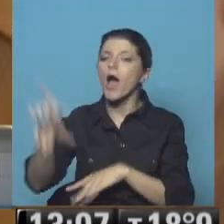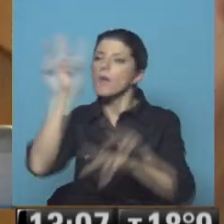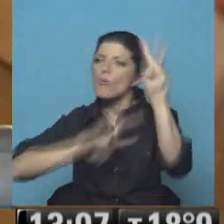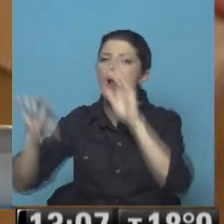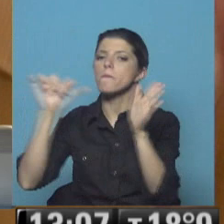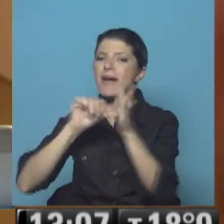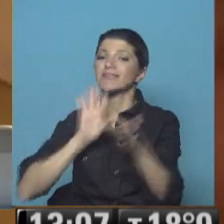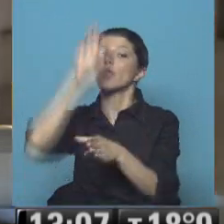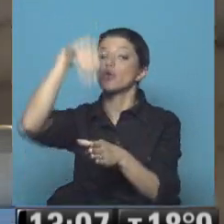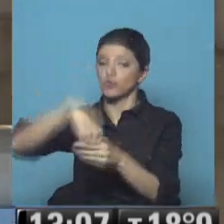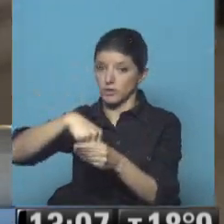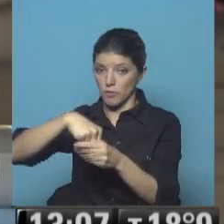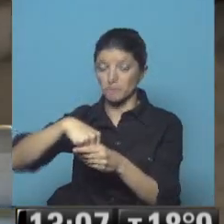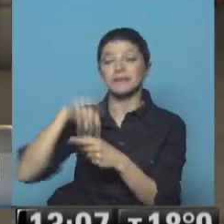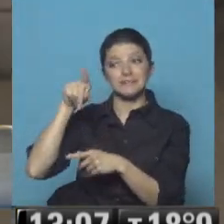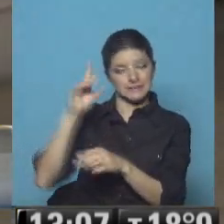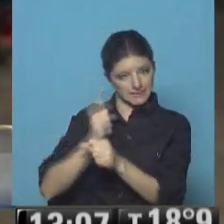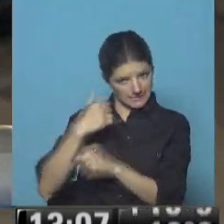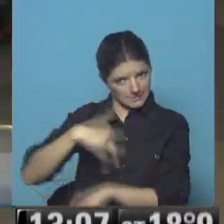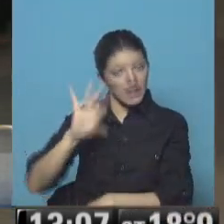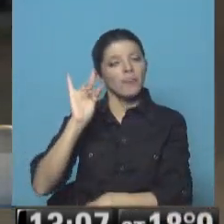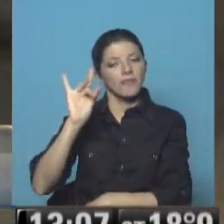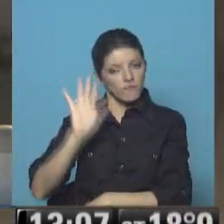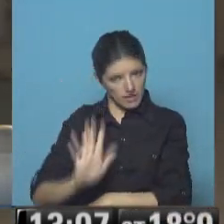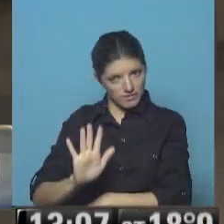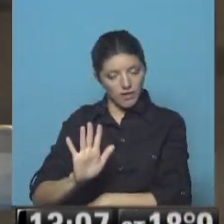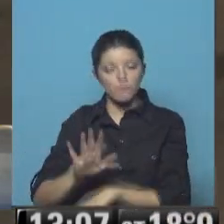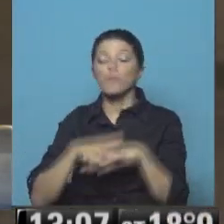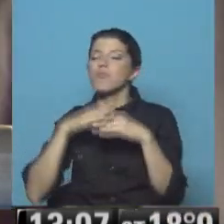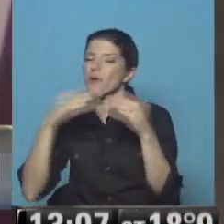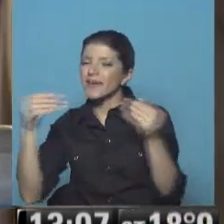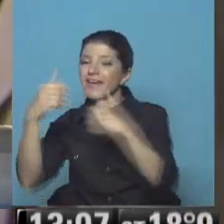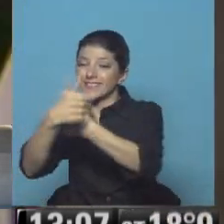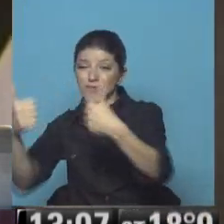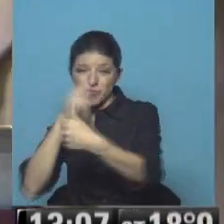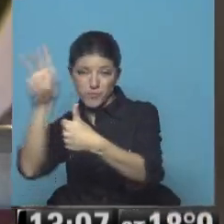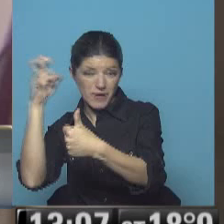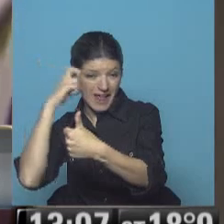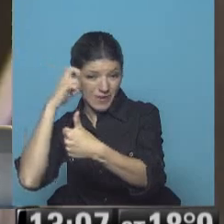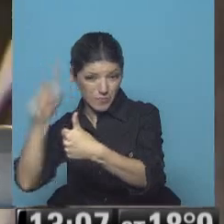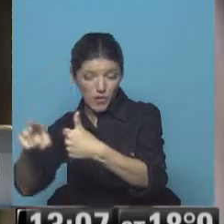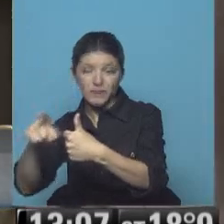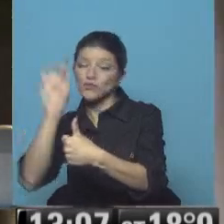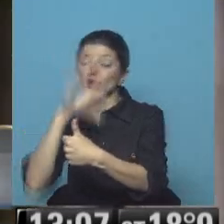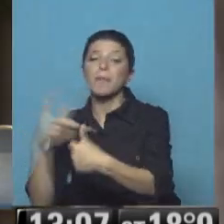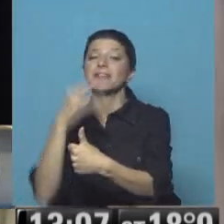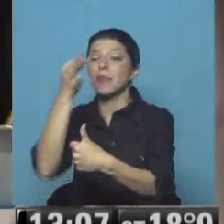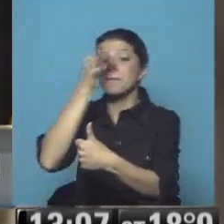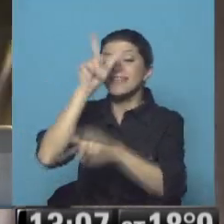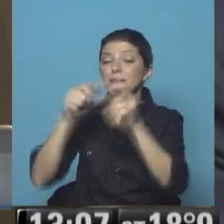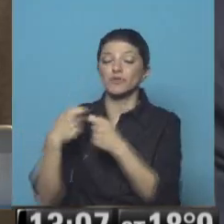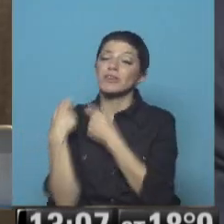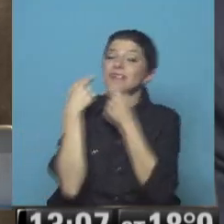La tarea no le será fácil al flamante líder laborista ya que en la Cámara de los Comunes cuenta solo con el apoyo de